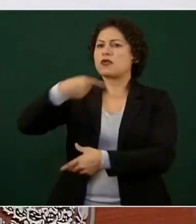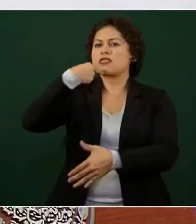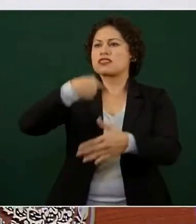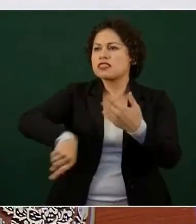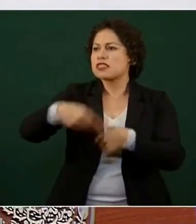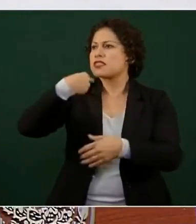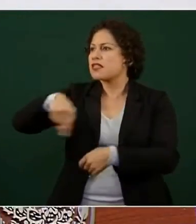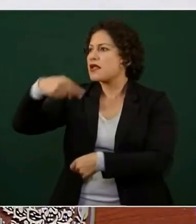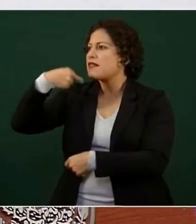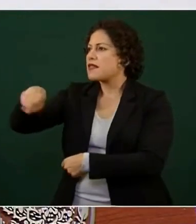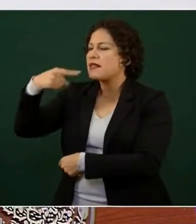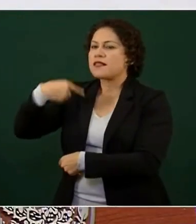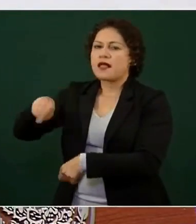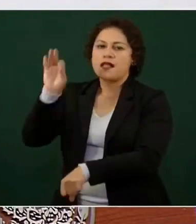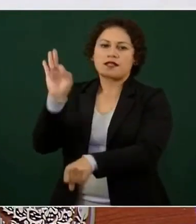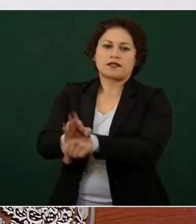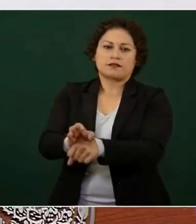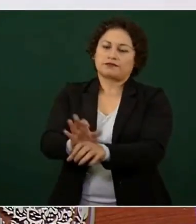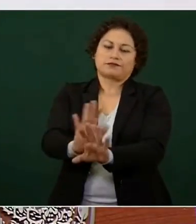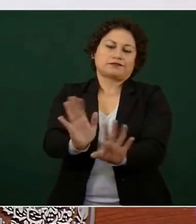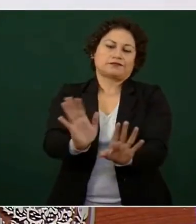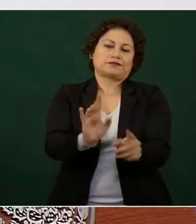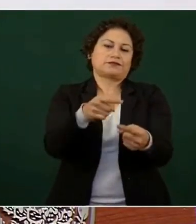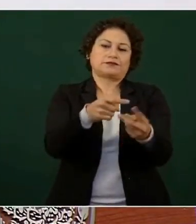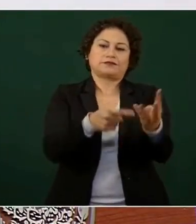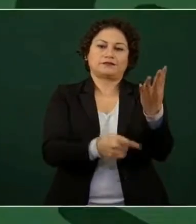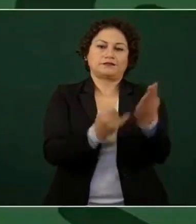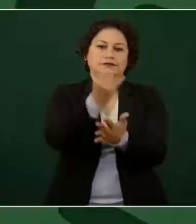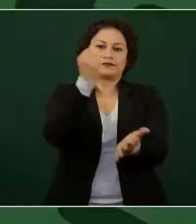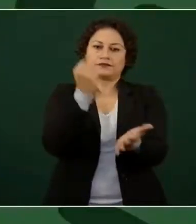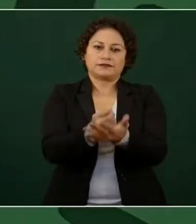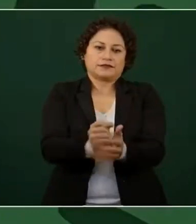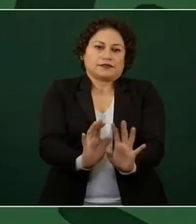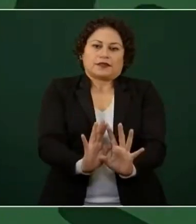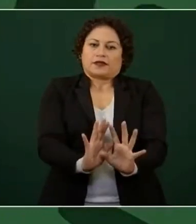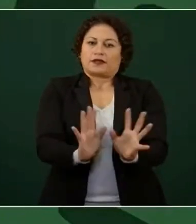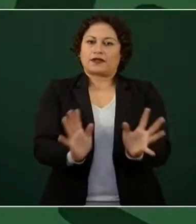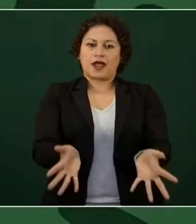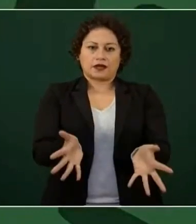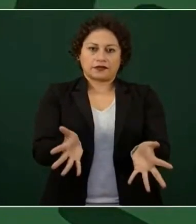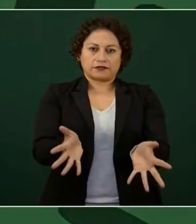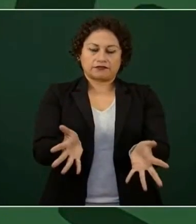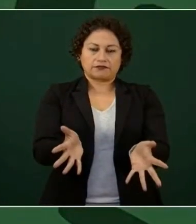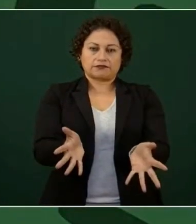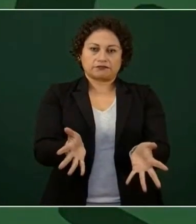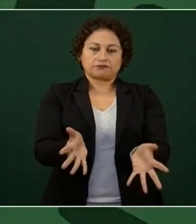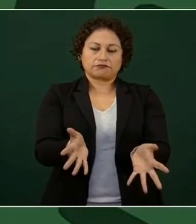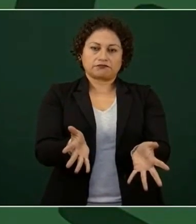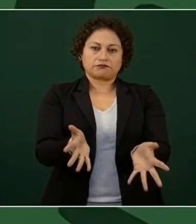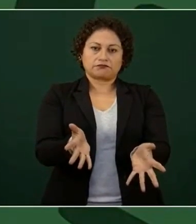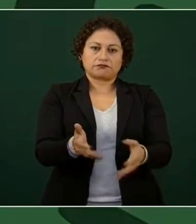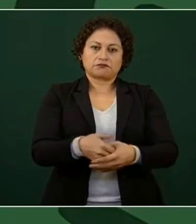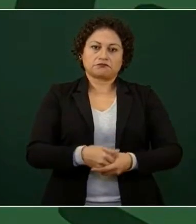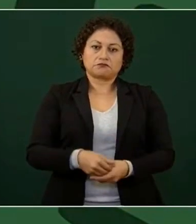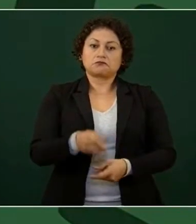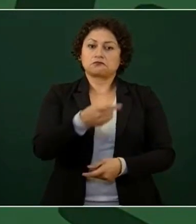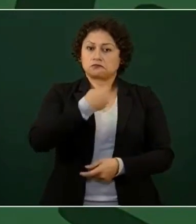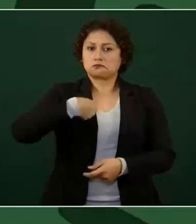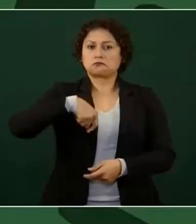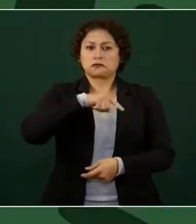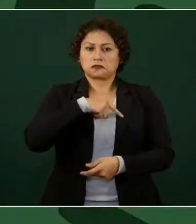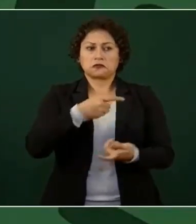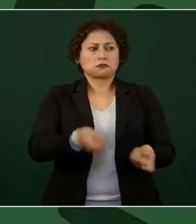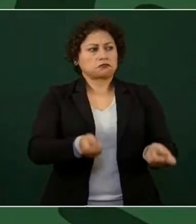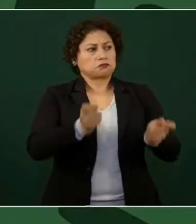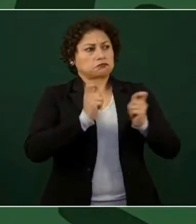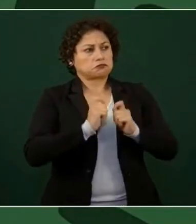Y ya tenemos libre todo